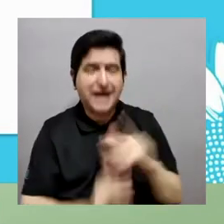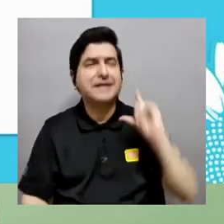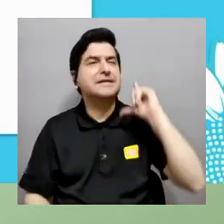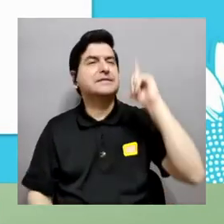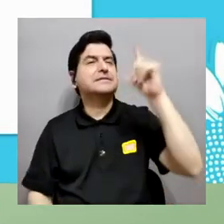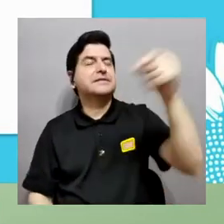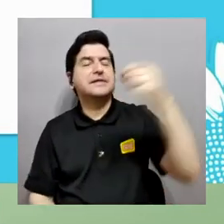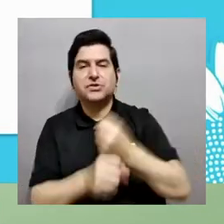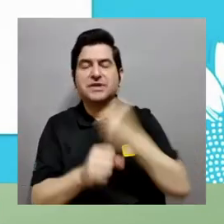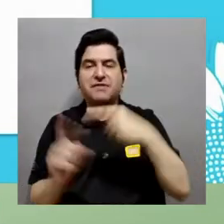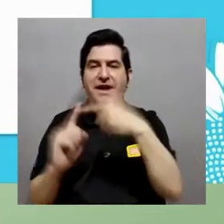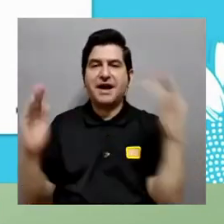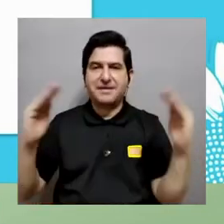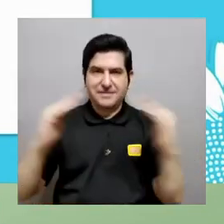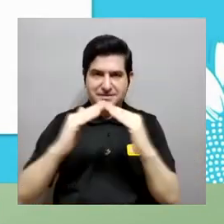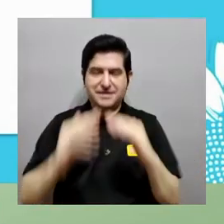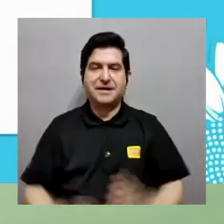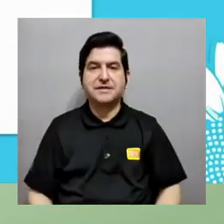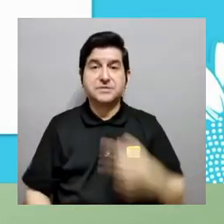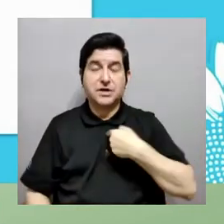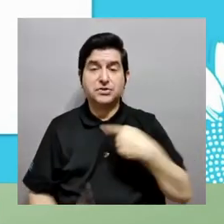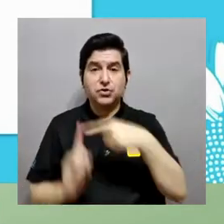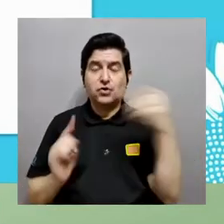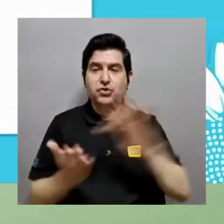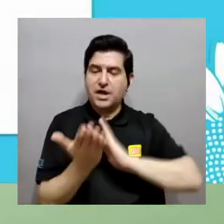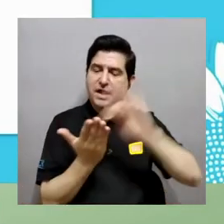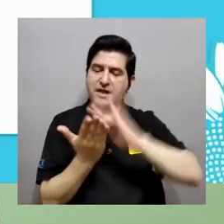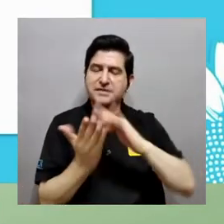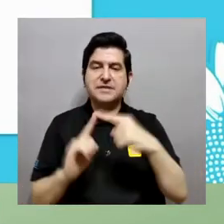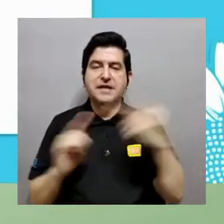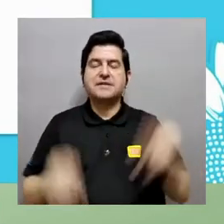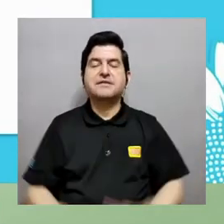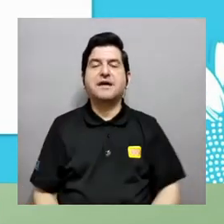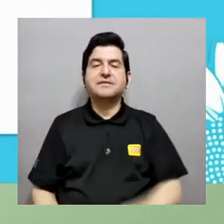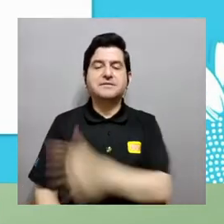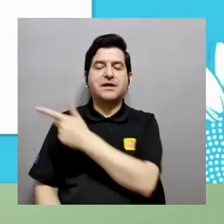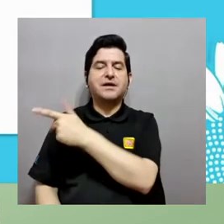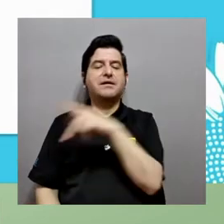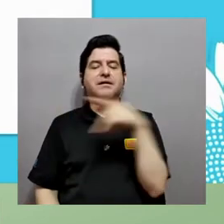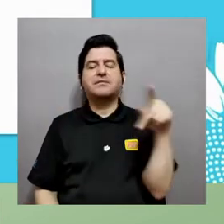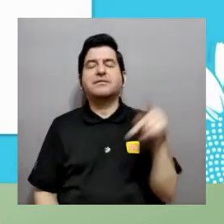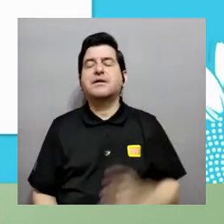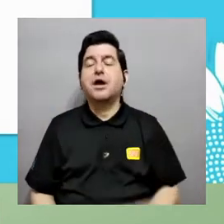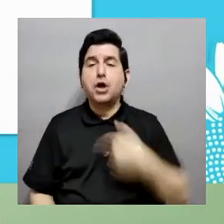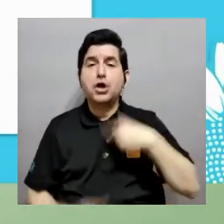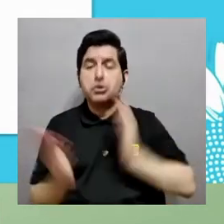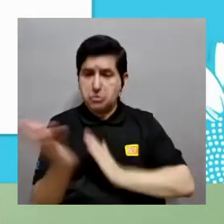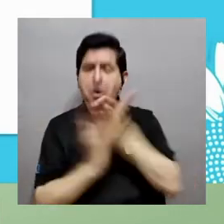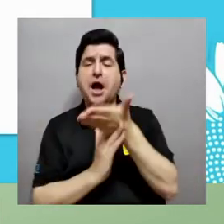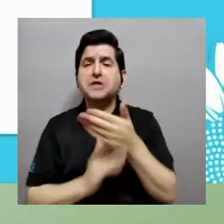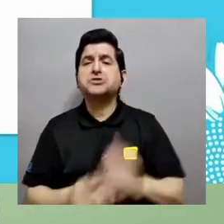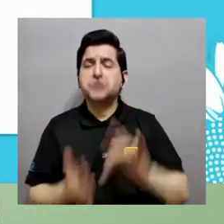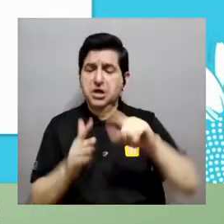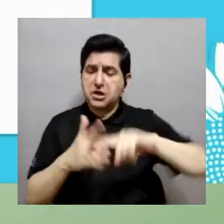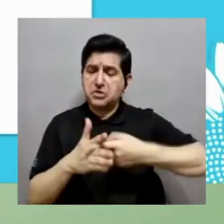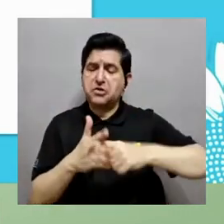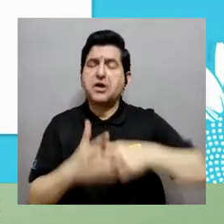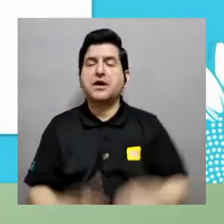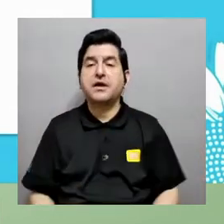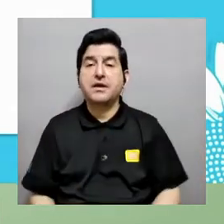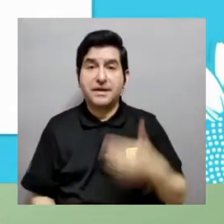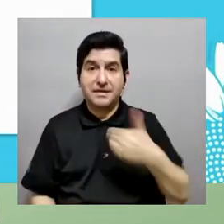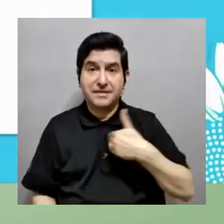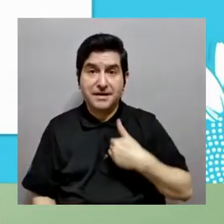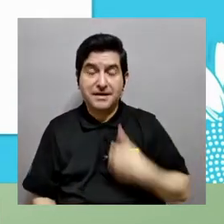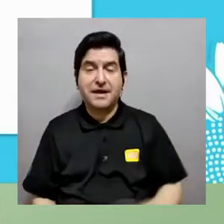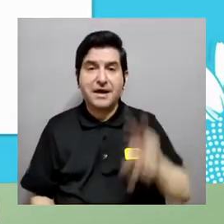y no solo eso sino que tienen acceso remoto o sea puedo trabajar desde la casa puedo meterme desde el celular puedo estar desde la playa y